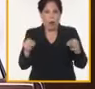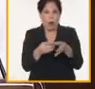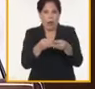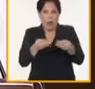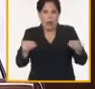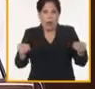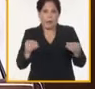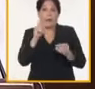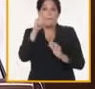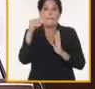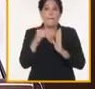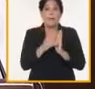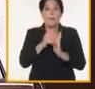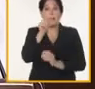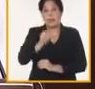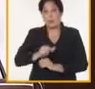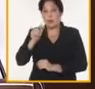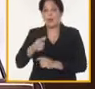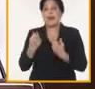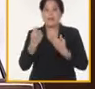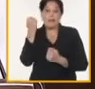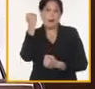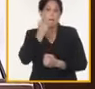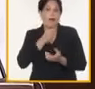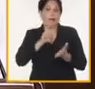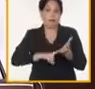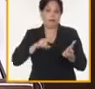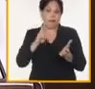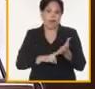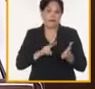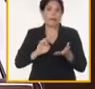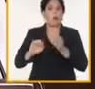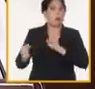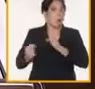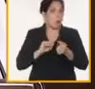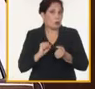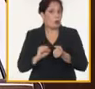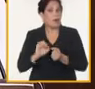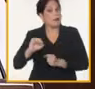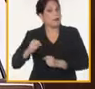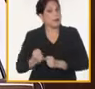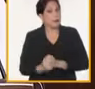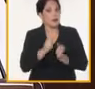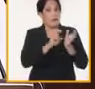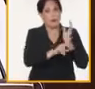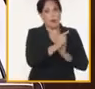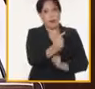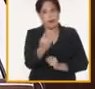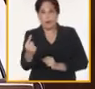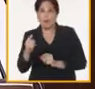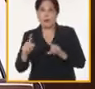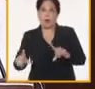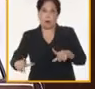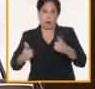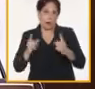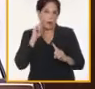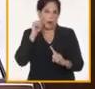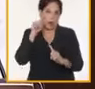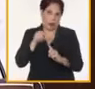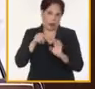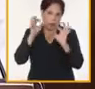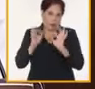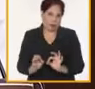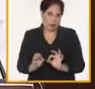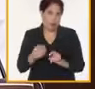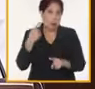por cada mil habitantes, lo que requiere de una mayor exigencia y control en cada territorio para su cumplimiento. En las